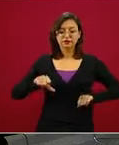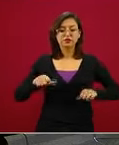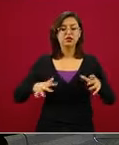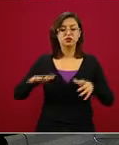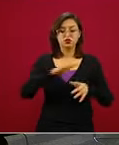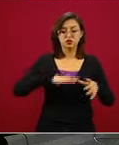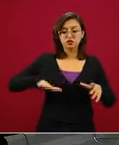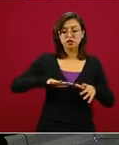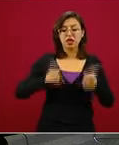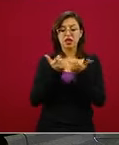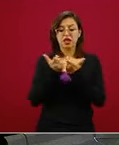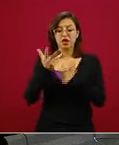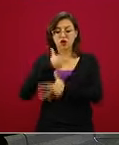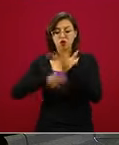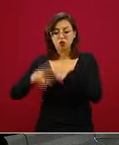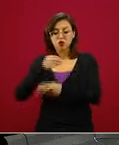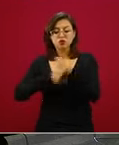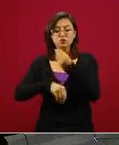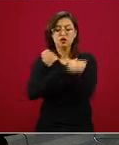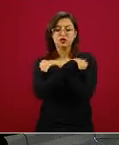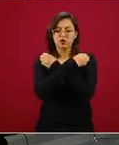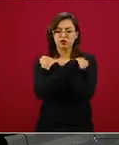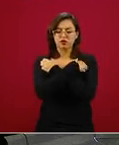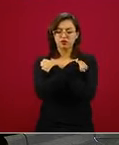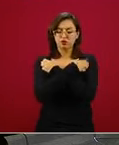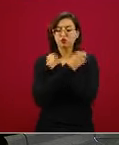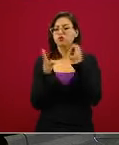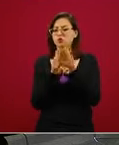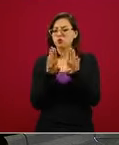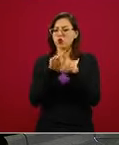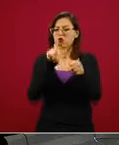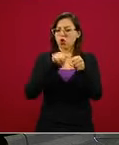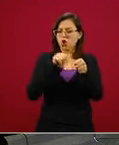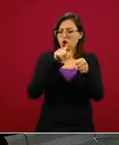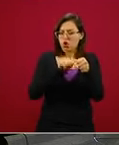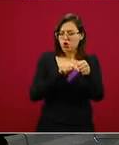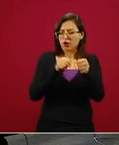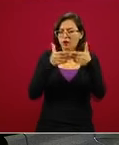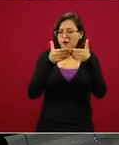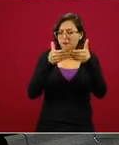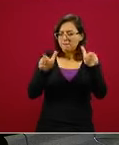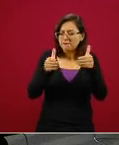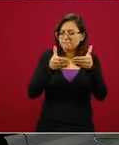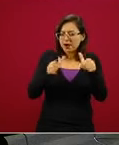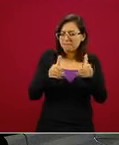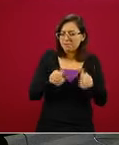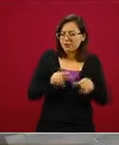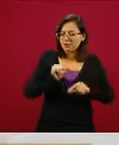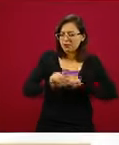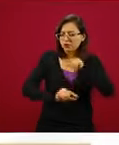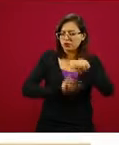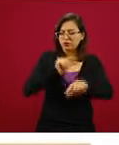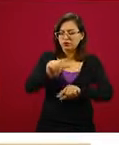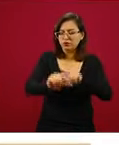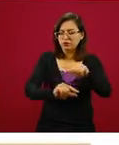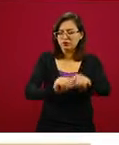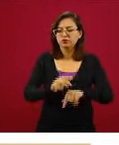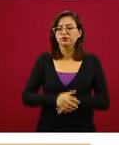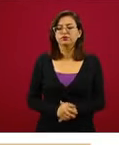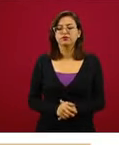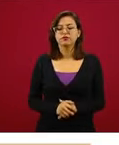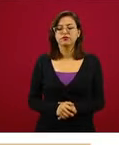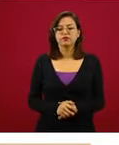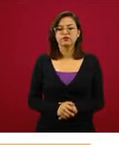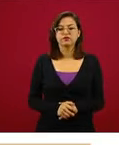económicas y educativas. Adelante. La etapa 1. Estos